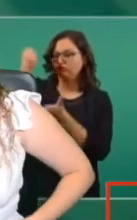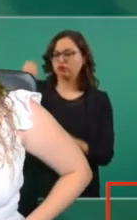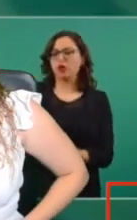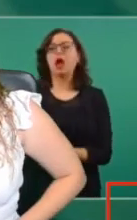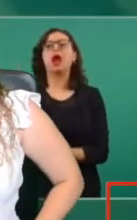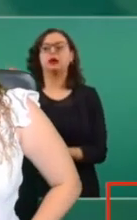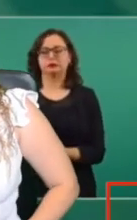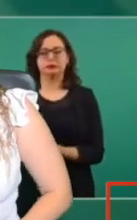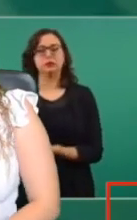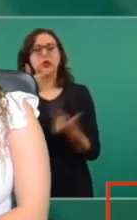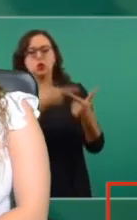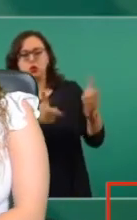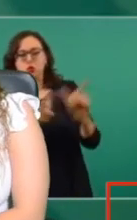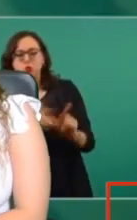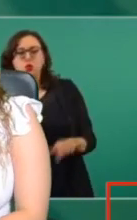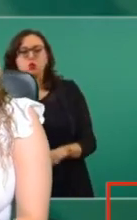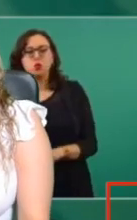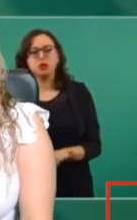a candidatos.